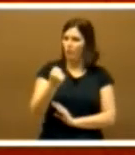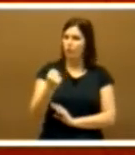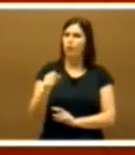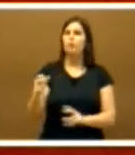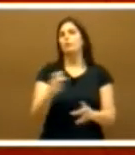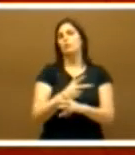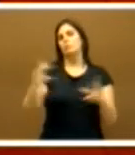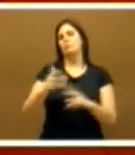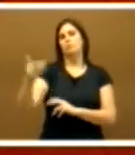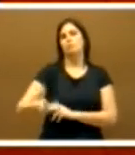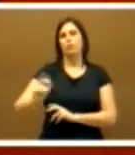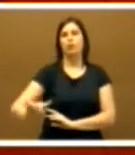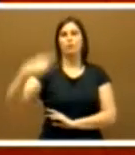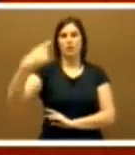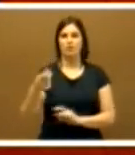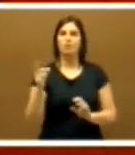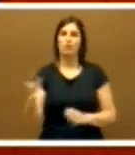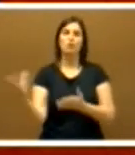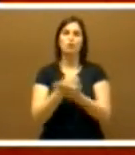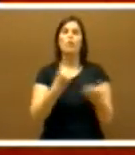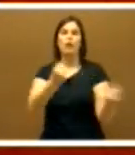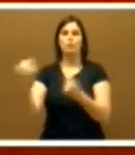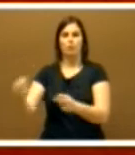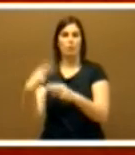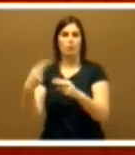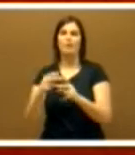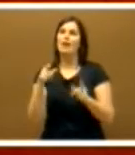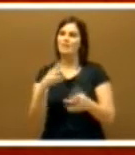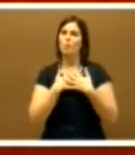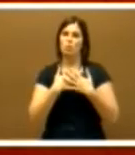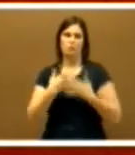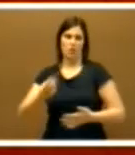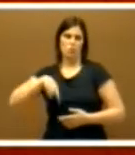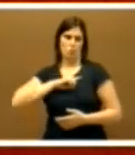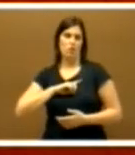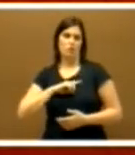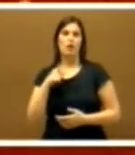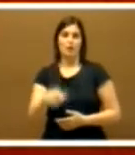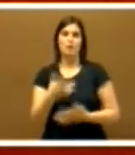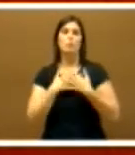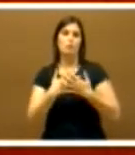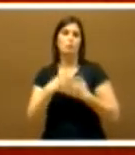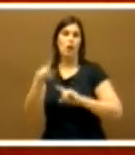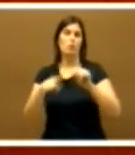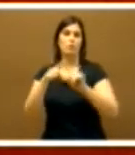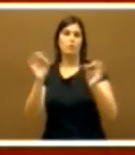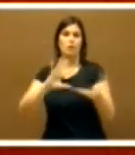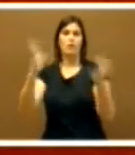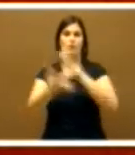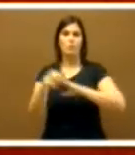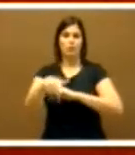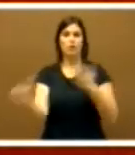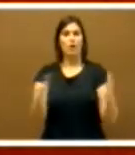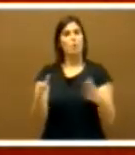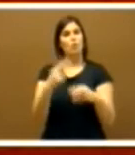fuerzas políticas. Esa es nuestra voluntad sincera, una voluntad de cambio para este nuevo tiempo político que nos toca